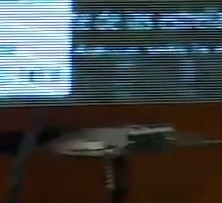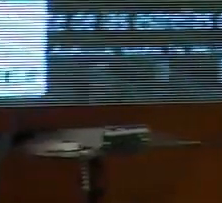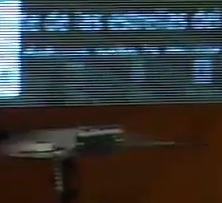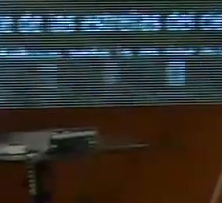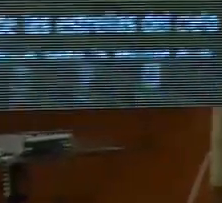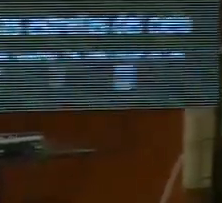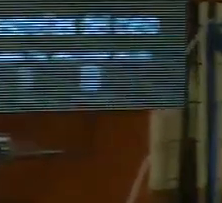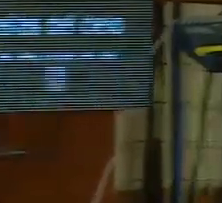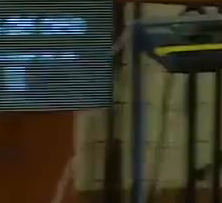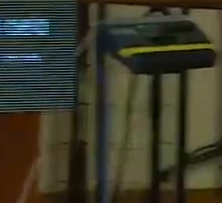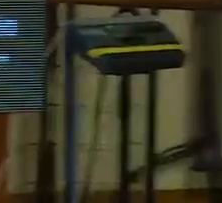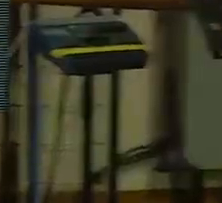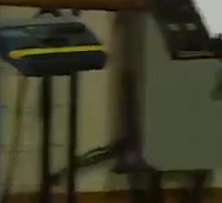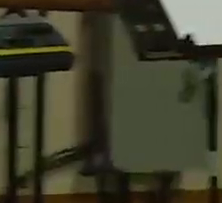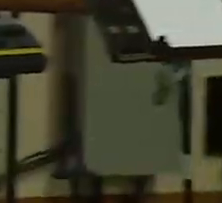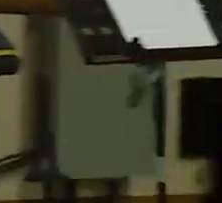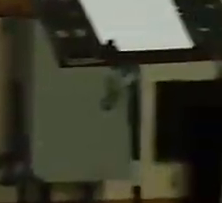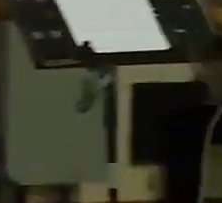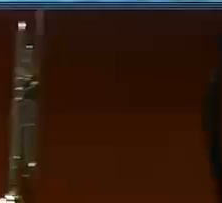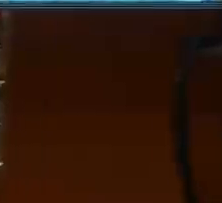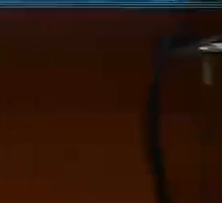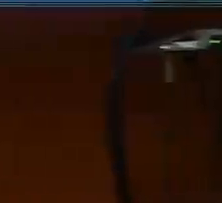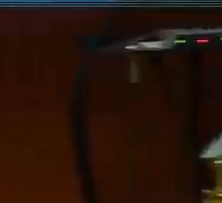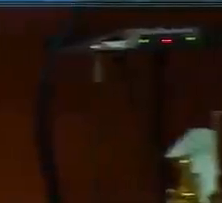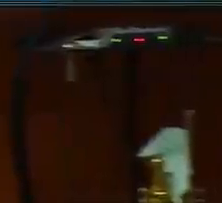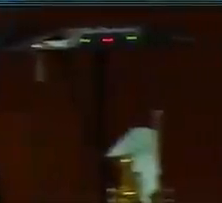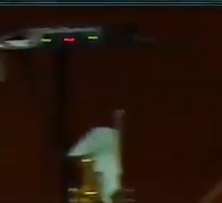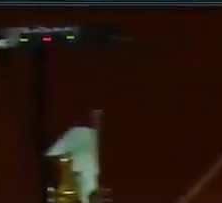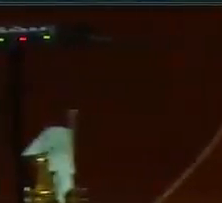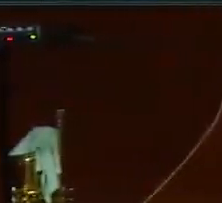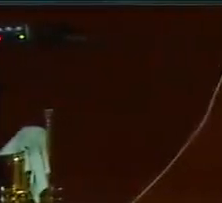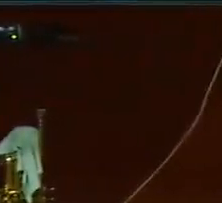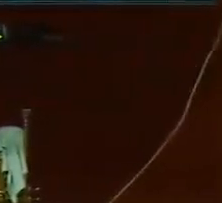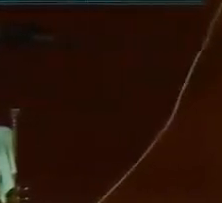La noche Que dio a luz?